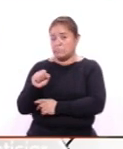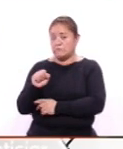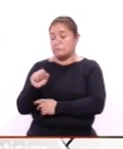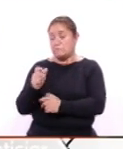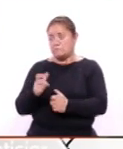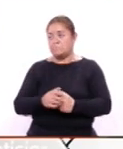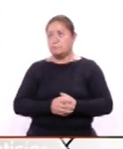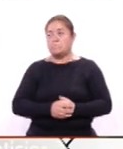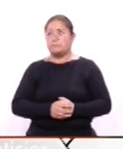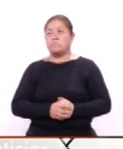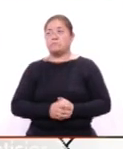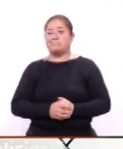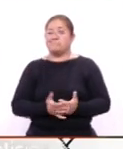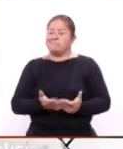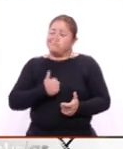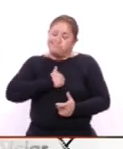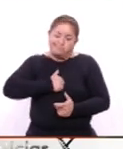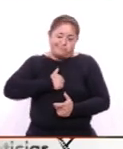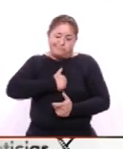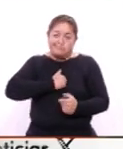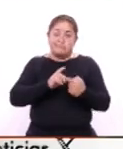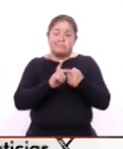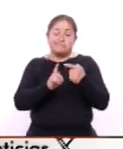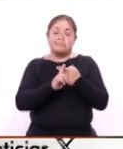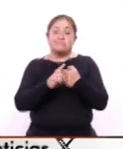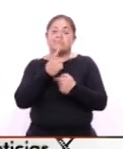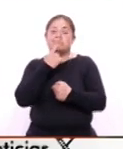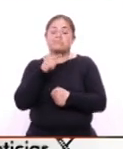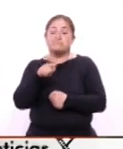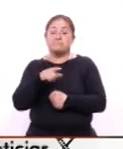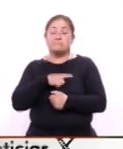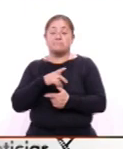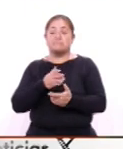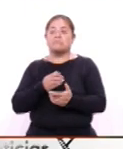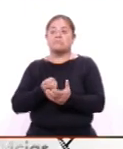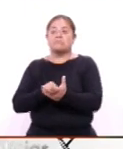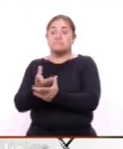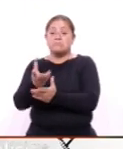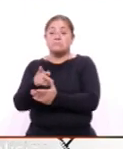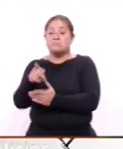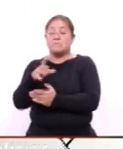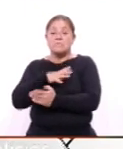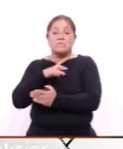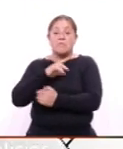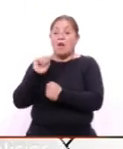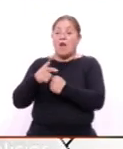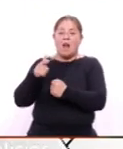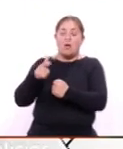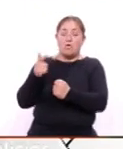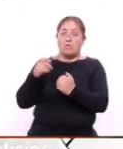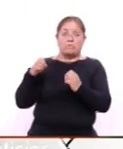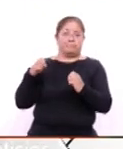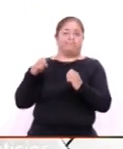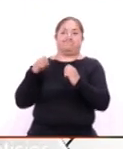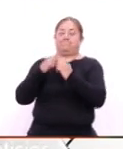desgraciadamente la Cruz Roja sale a renuncier cuando son cosas preponderantemente